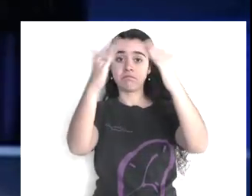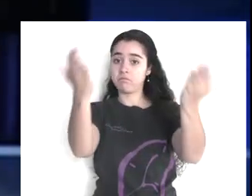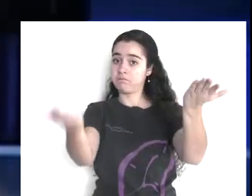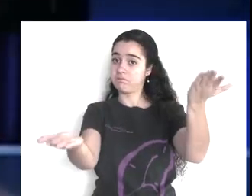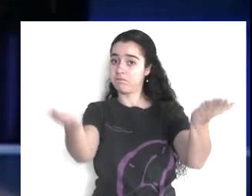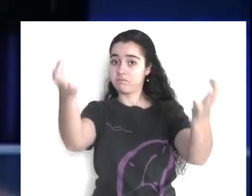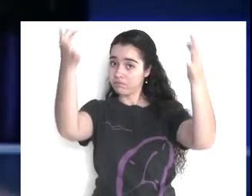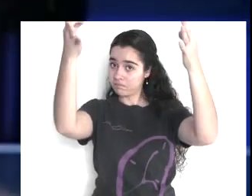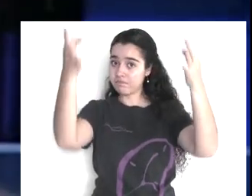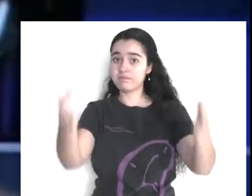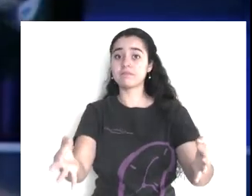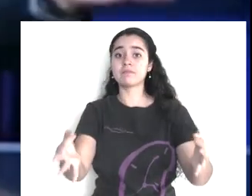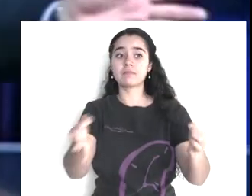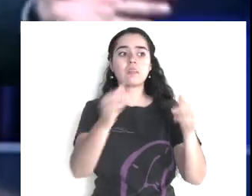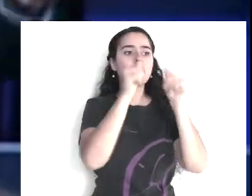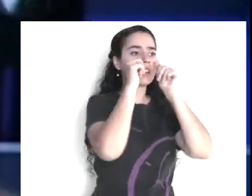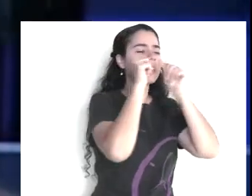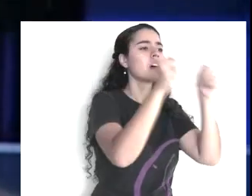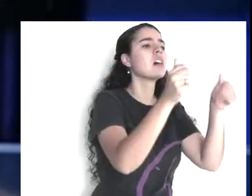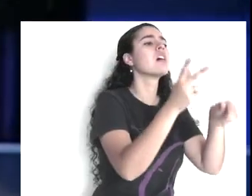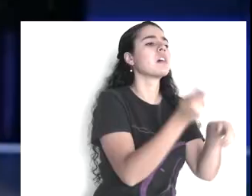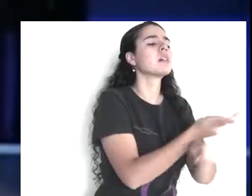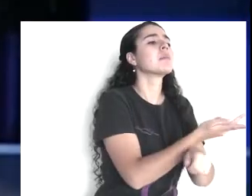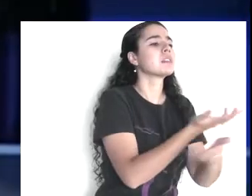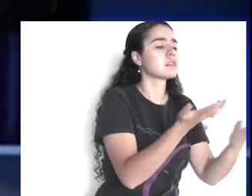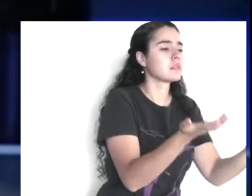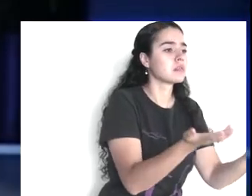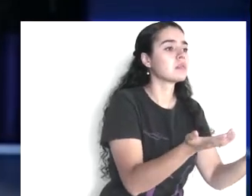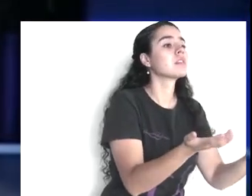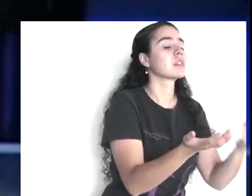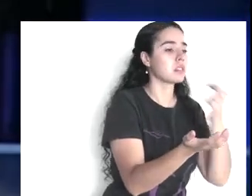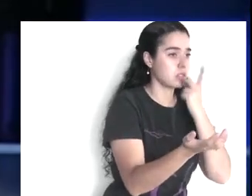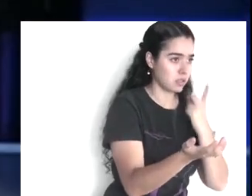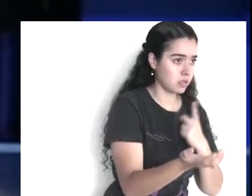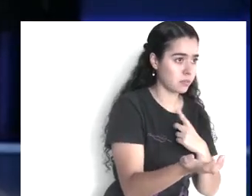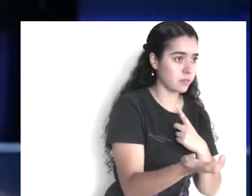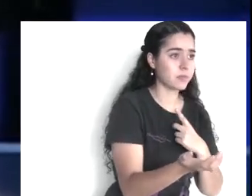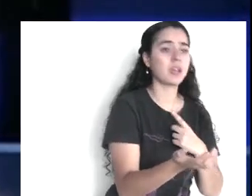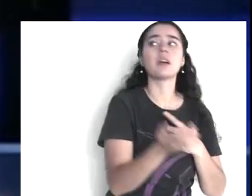las dos versiones, el grande aquí, representa, el rico,